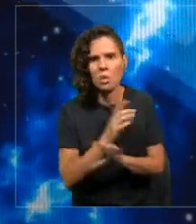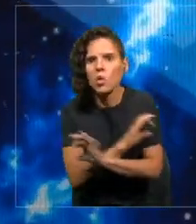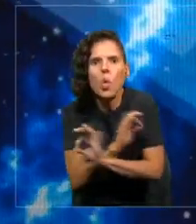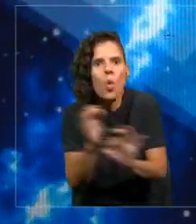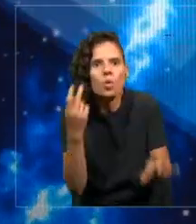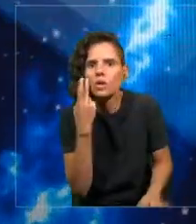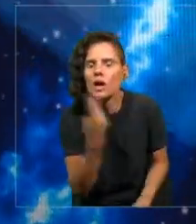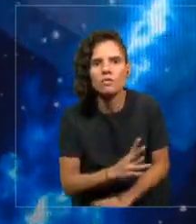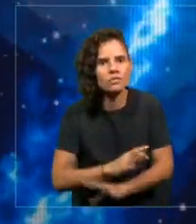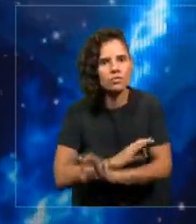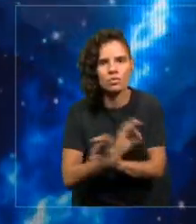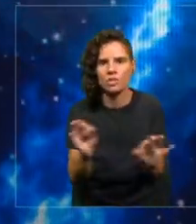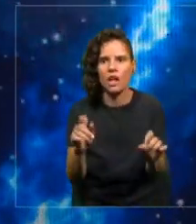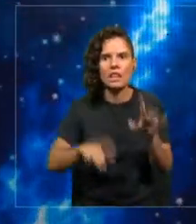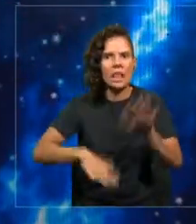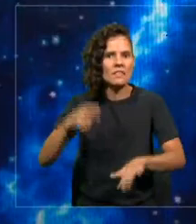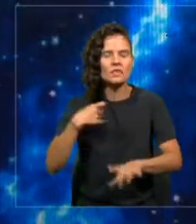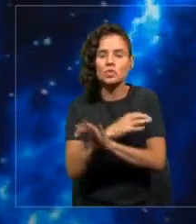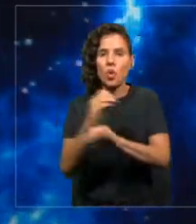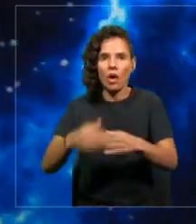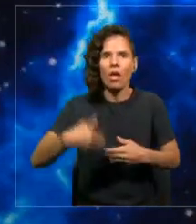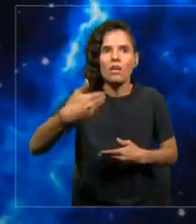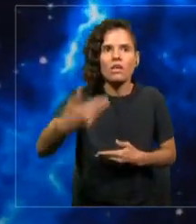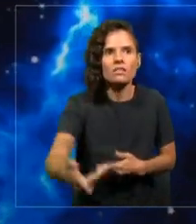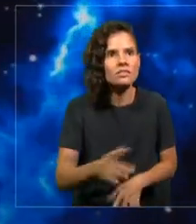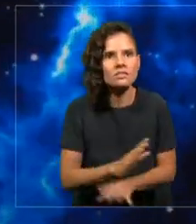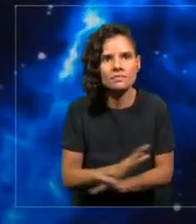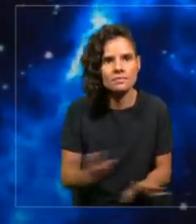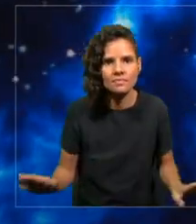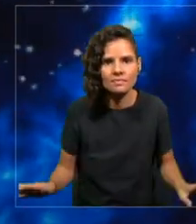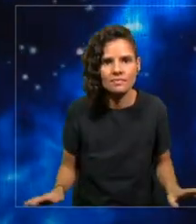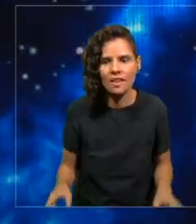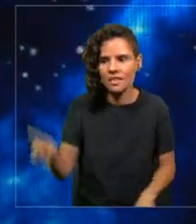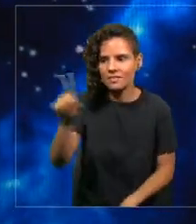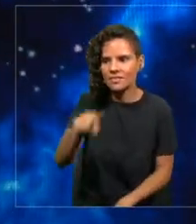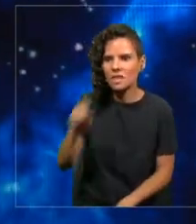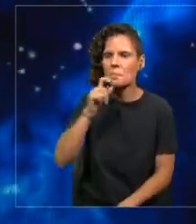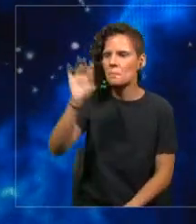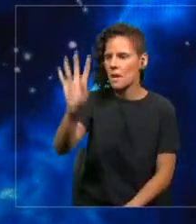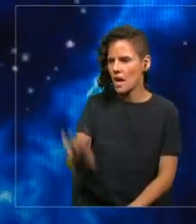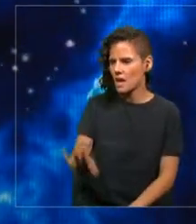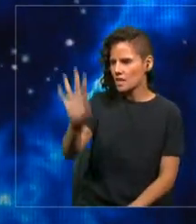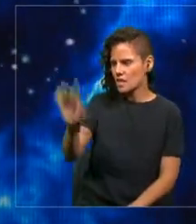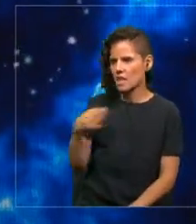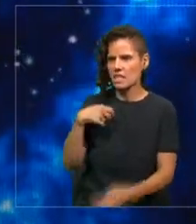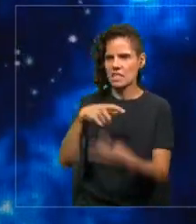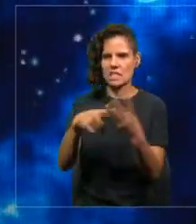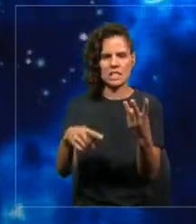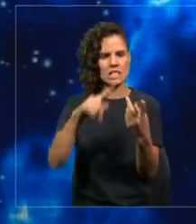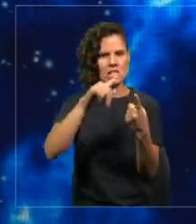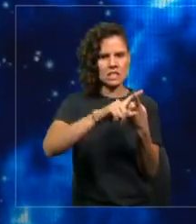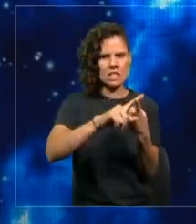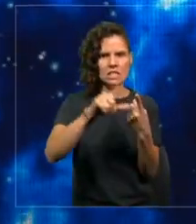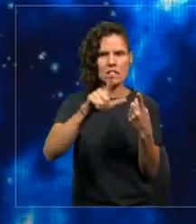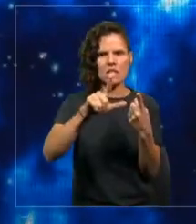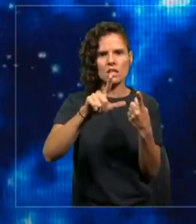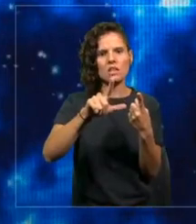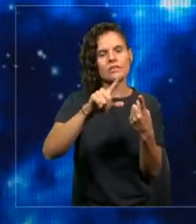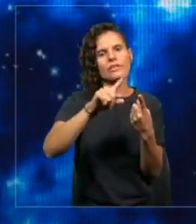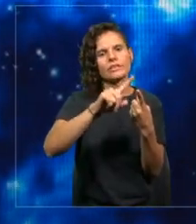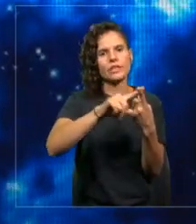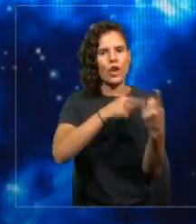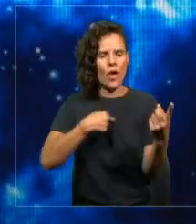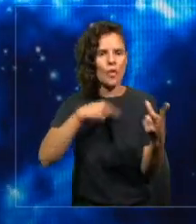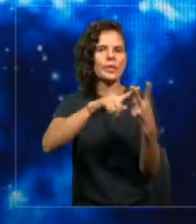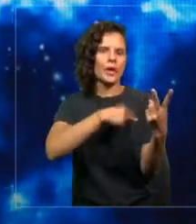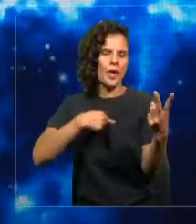su vida. Probablemente nunca más lo verán en su vida. Tienen un perfil que dice Luciana, Rodrigo, Tiago.